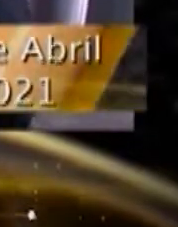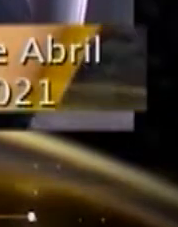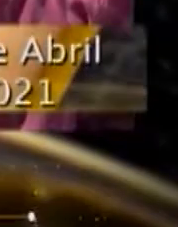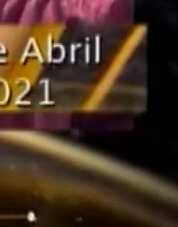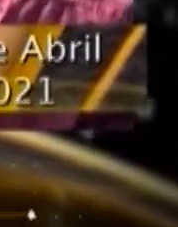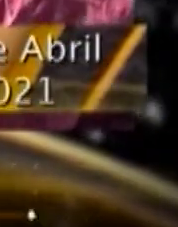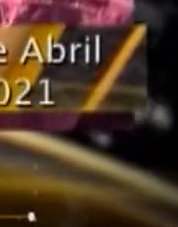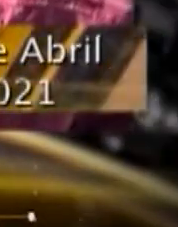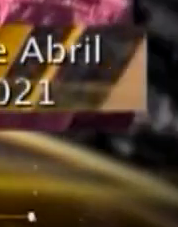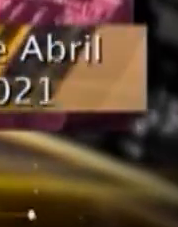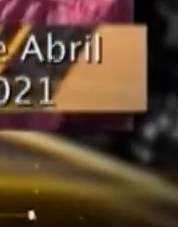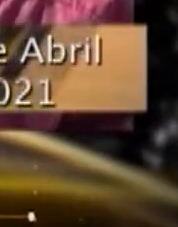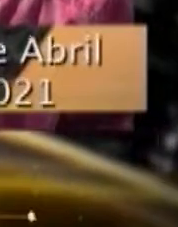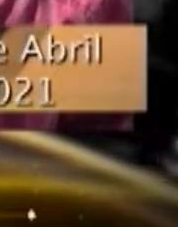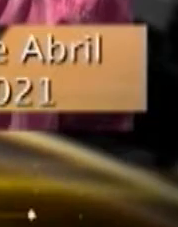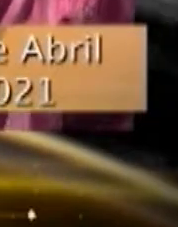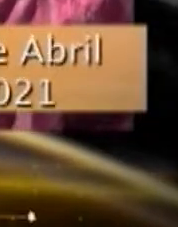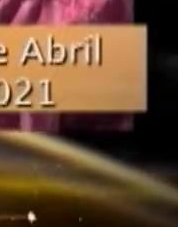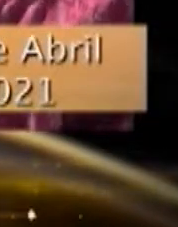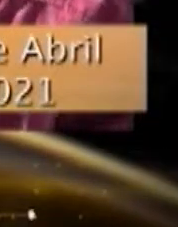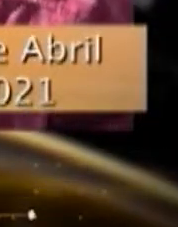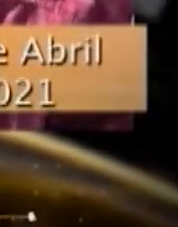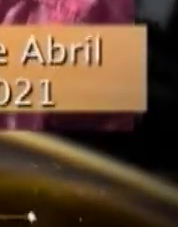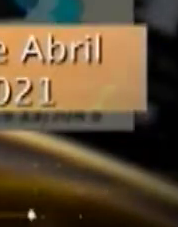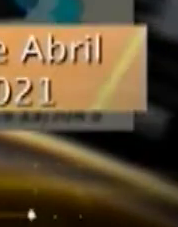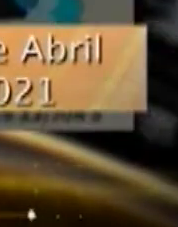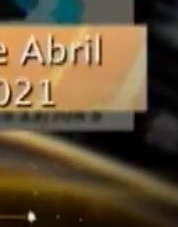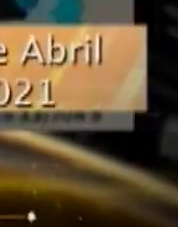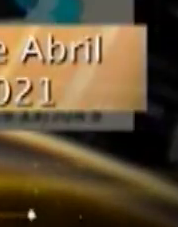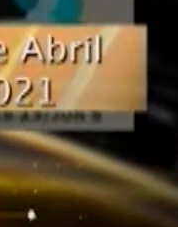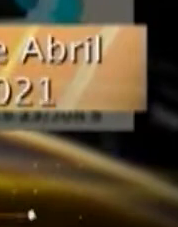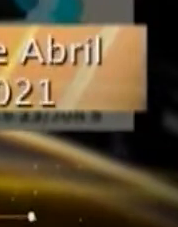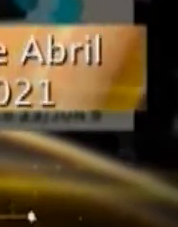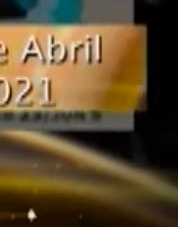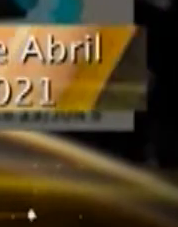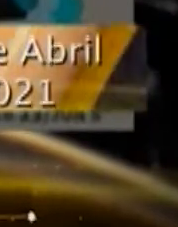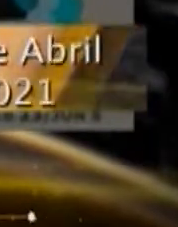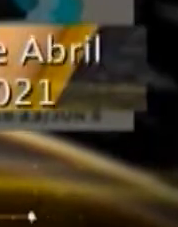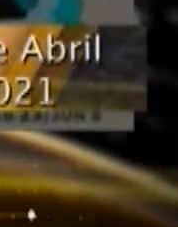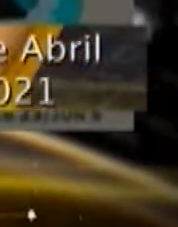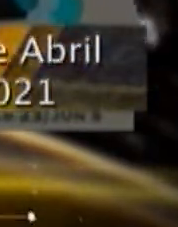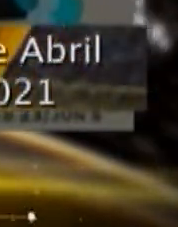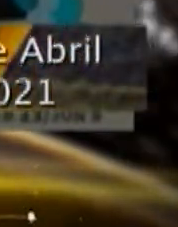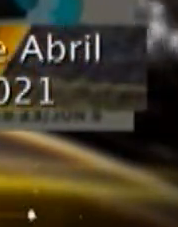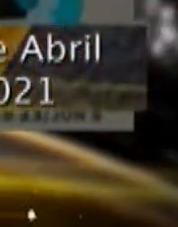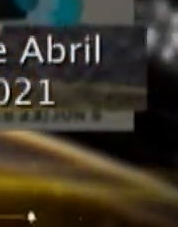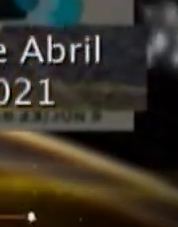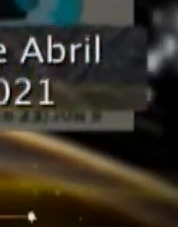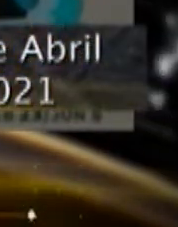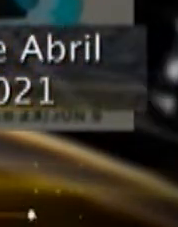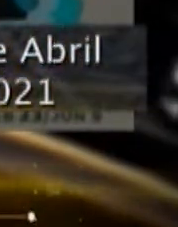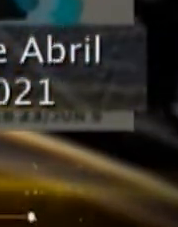Santa. El oficio de bolero sufre las consecuencias de la pandemia. Y en la cultura abre convocatoria para realizadores de